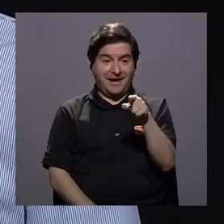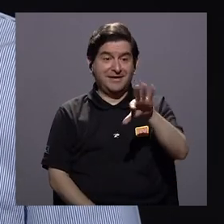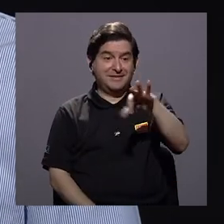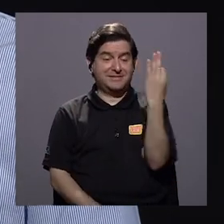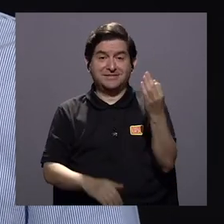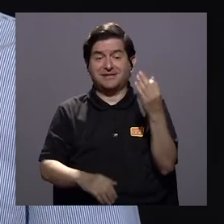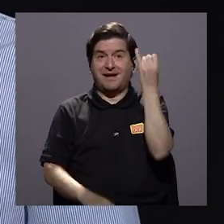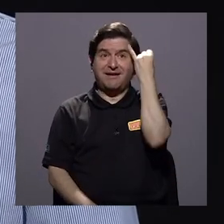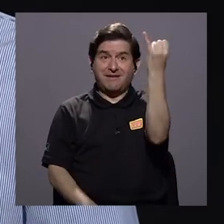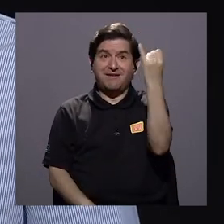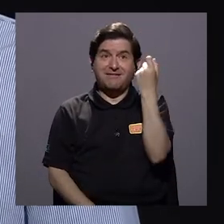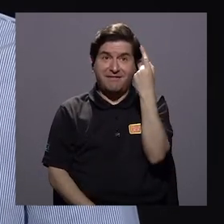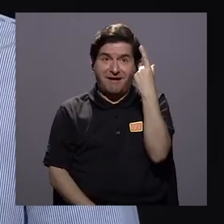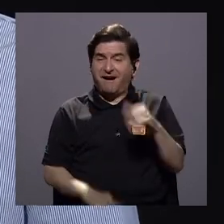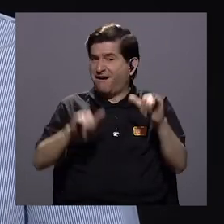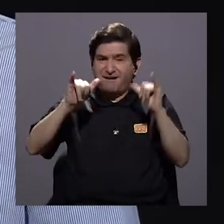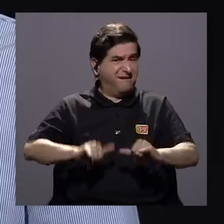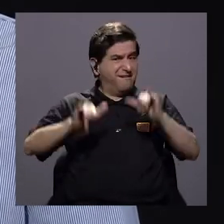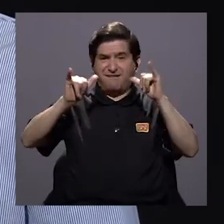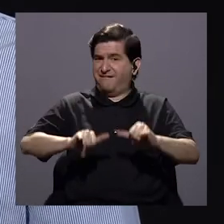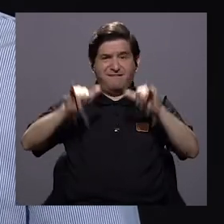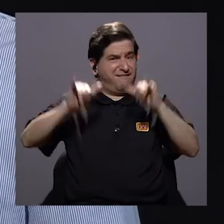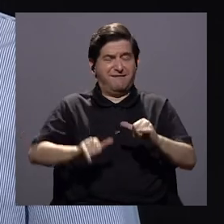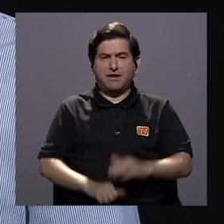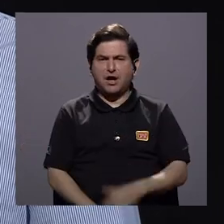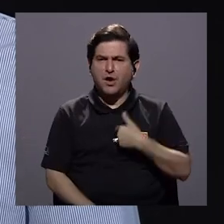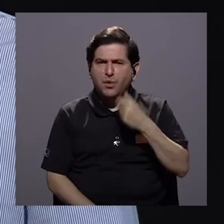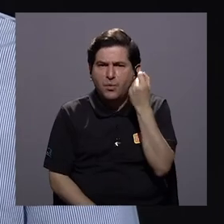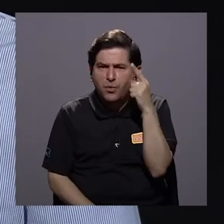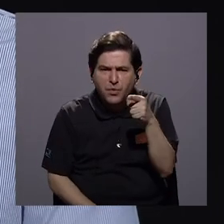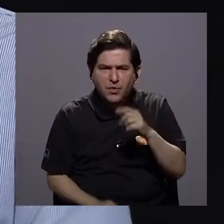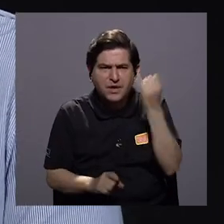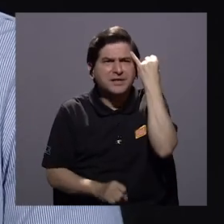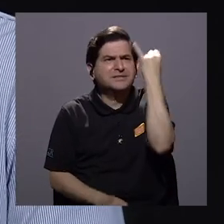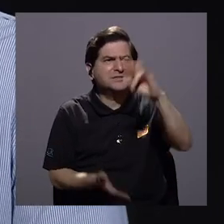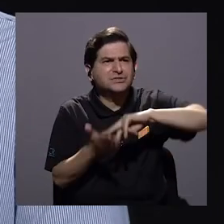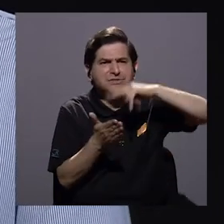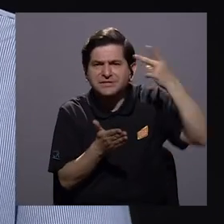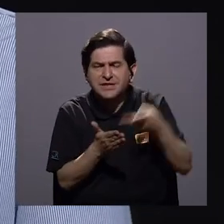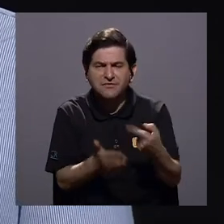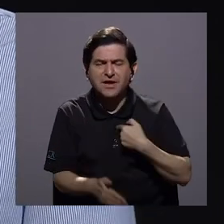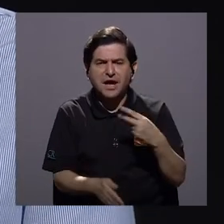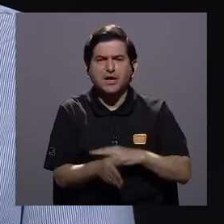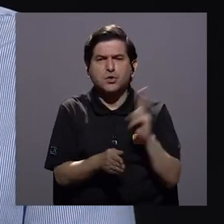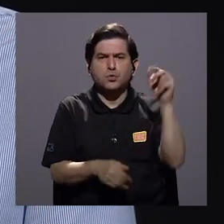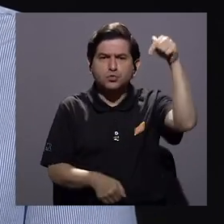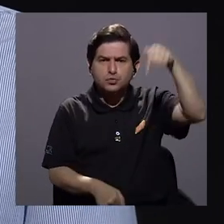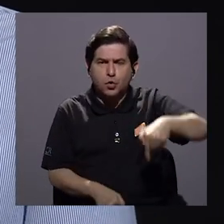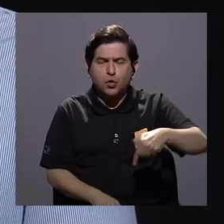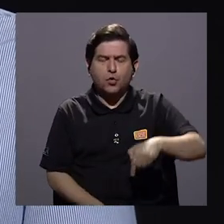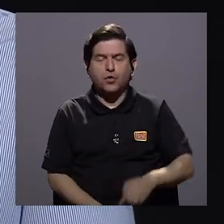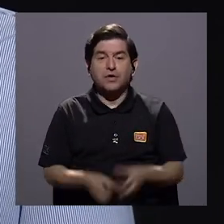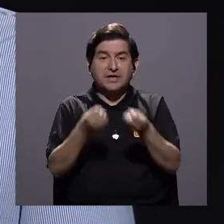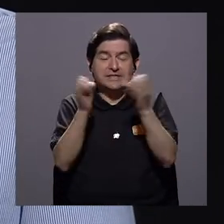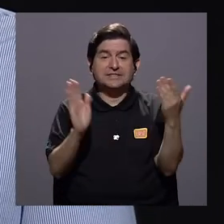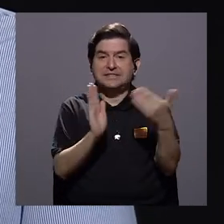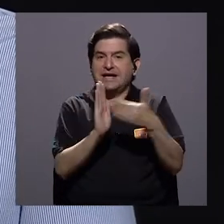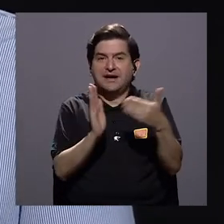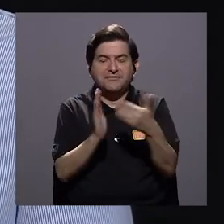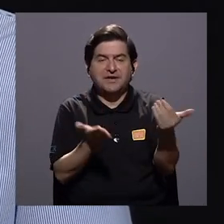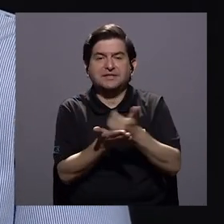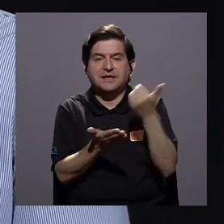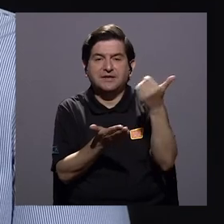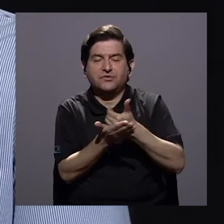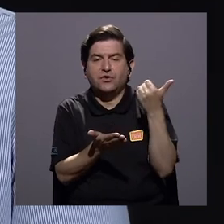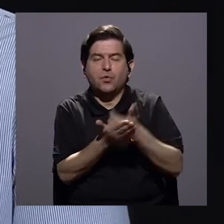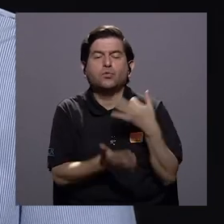una forma básica de entender la insostenibilidad si uno entiende que ese concepto lo que quiere decir es que yo use hoy sin comprometer los